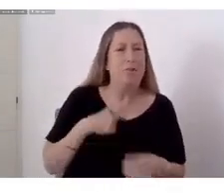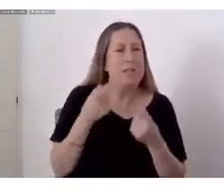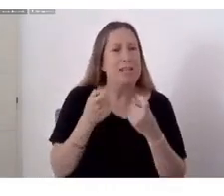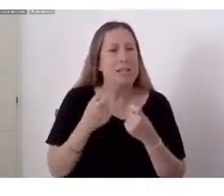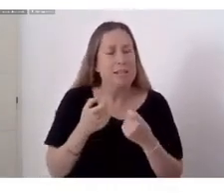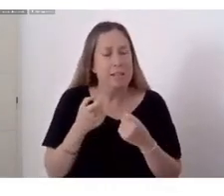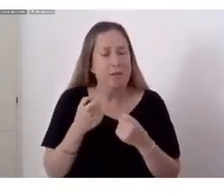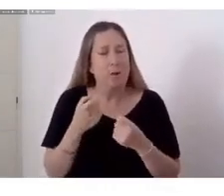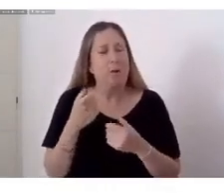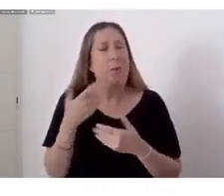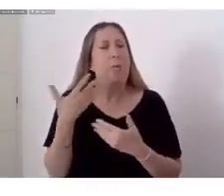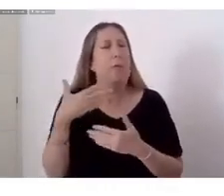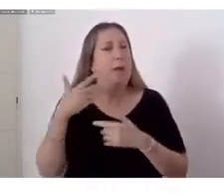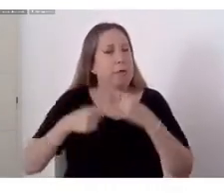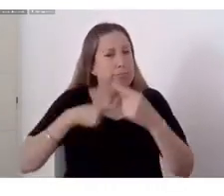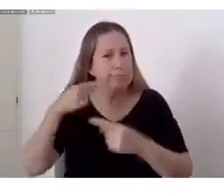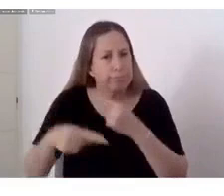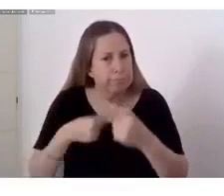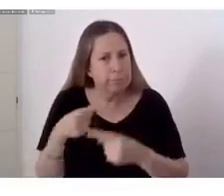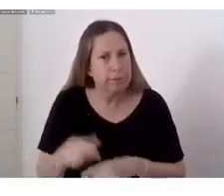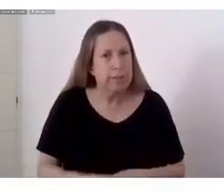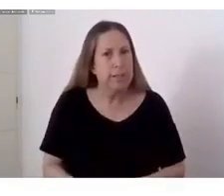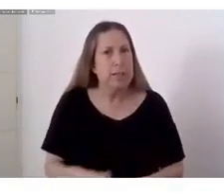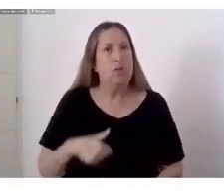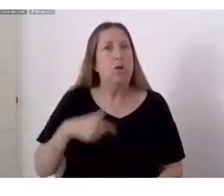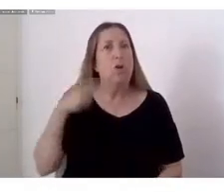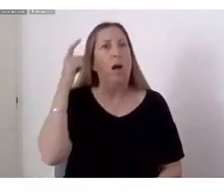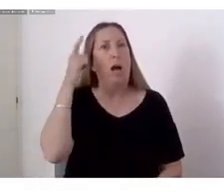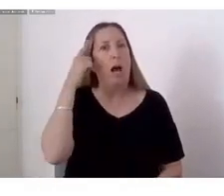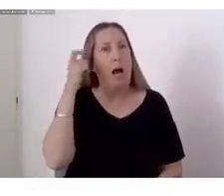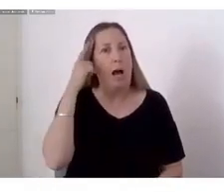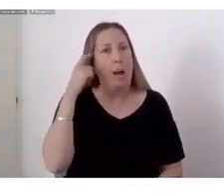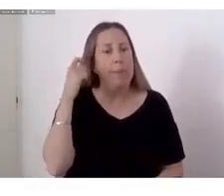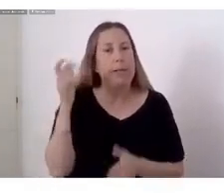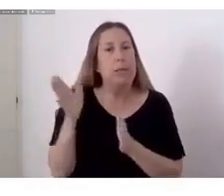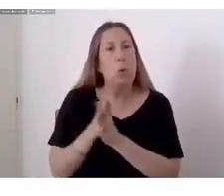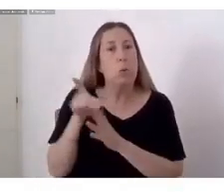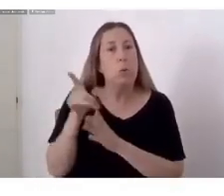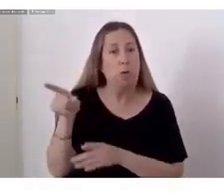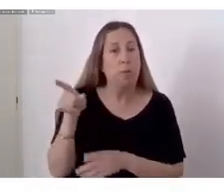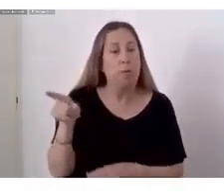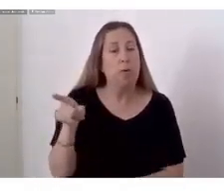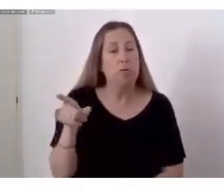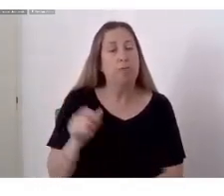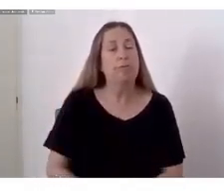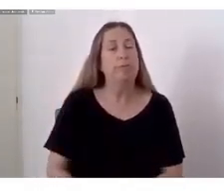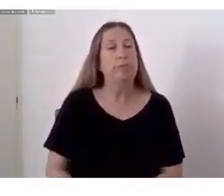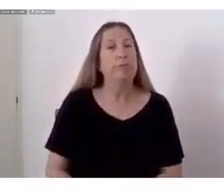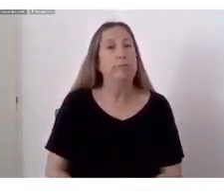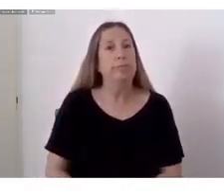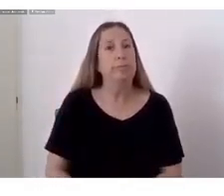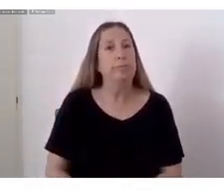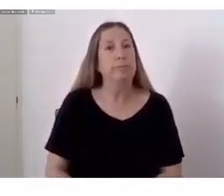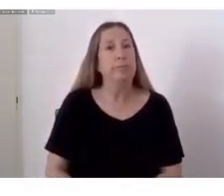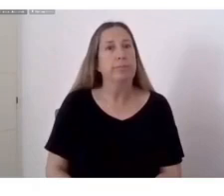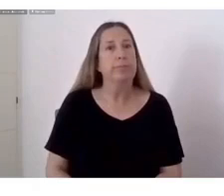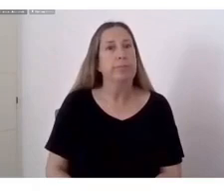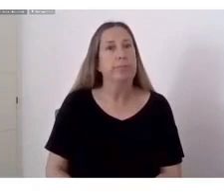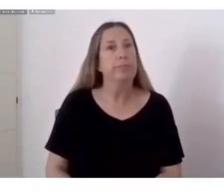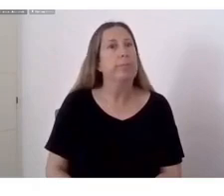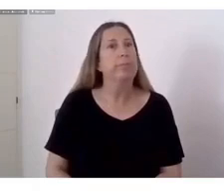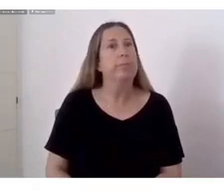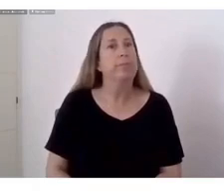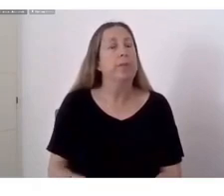Lo que aprendí De tu mano No sirve para